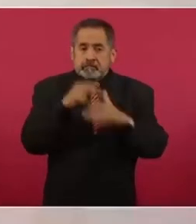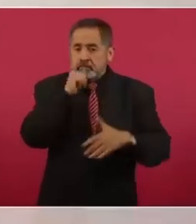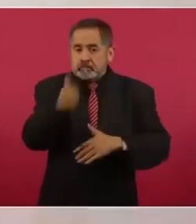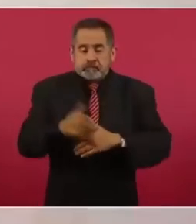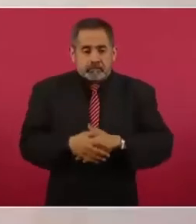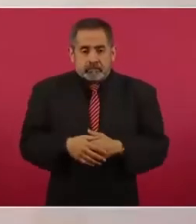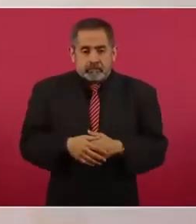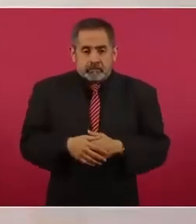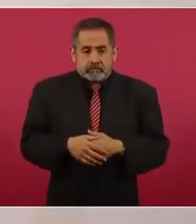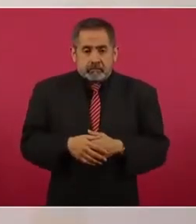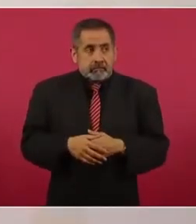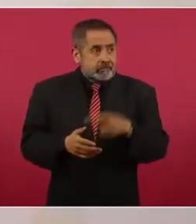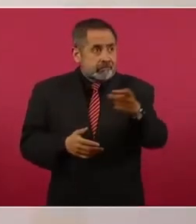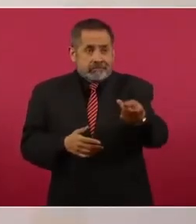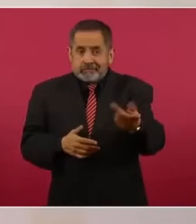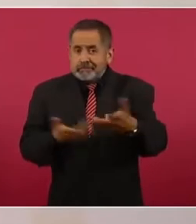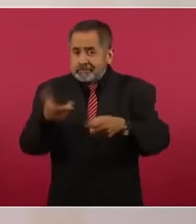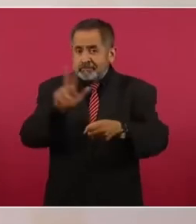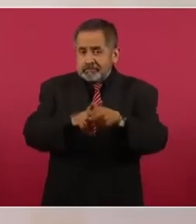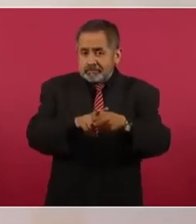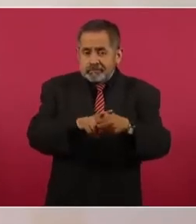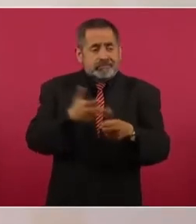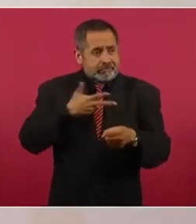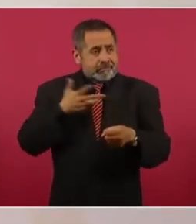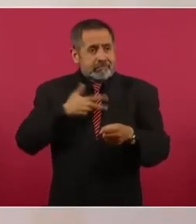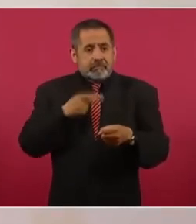está viendo el hospital ahí.